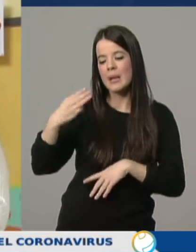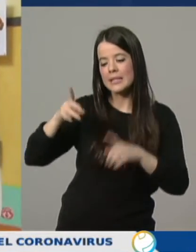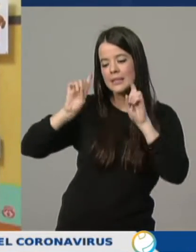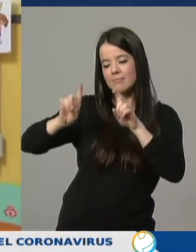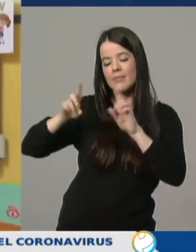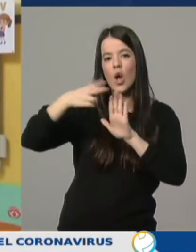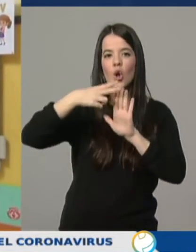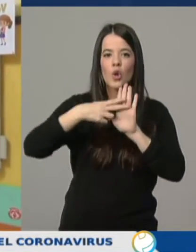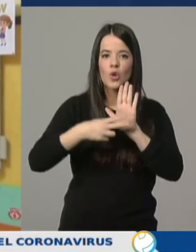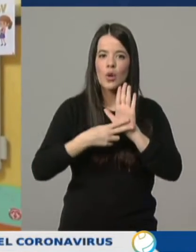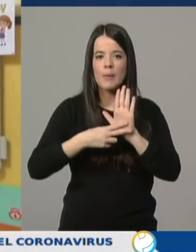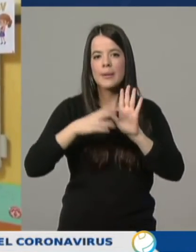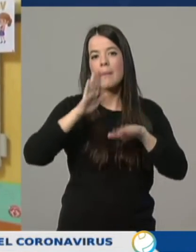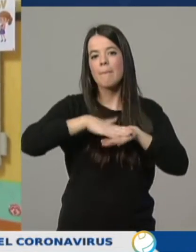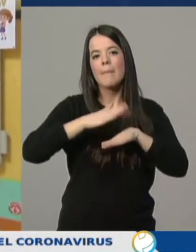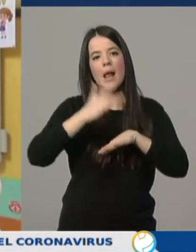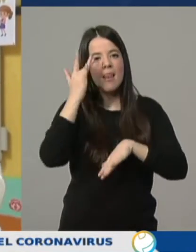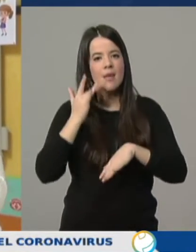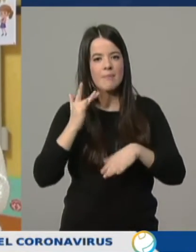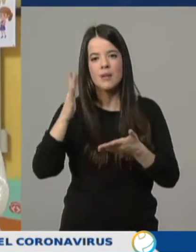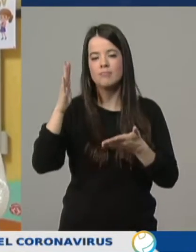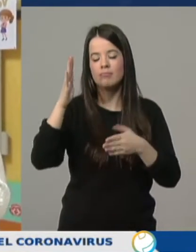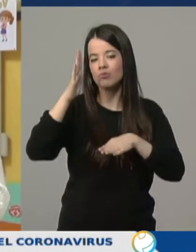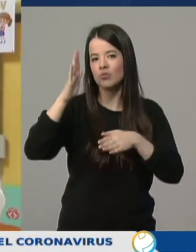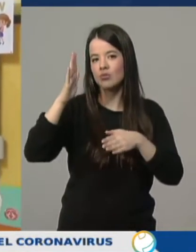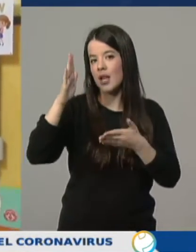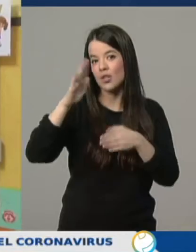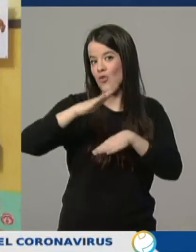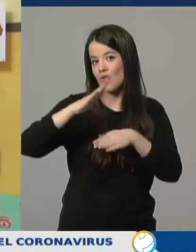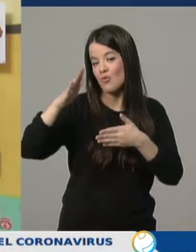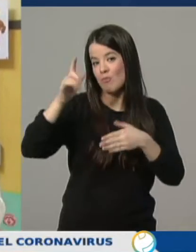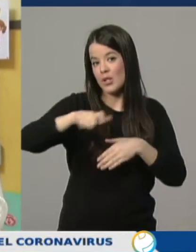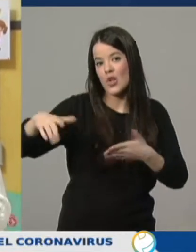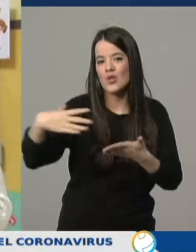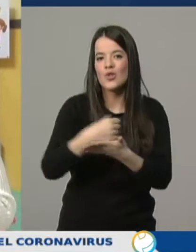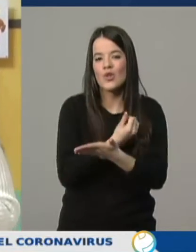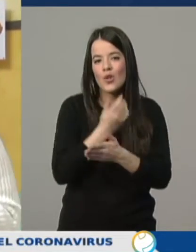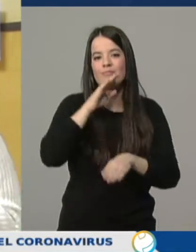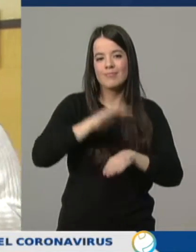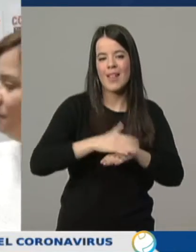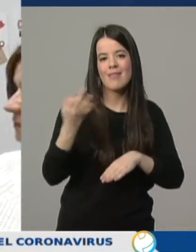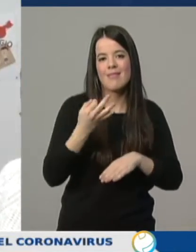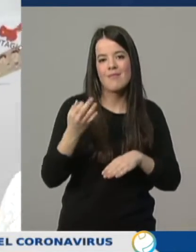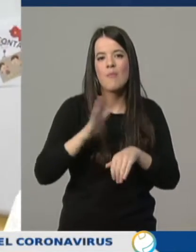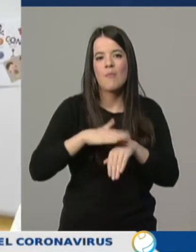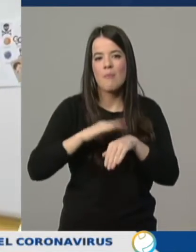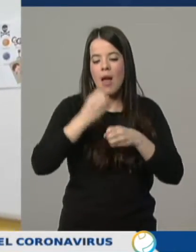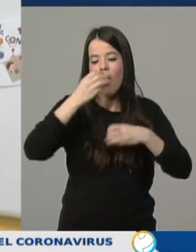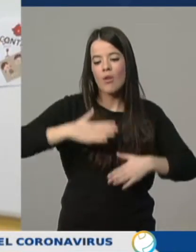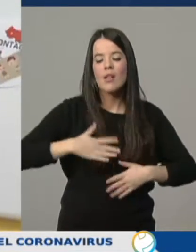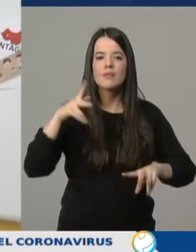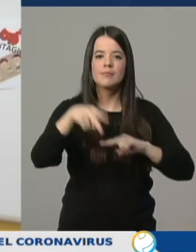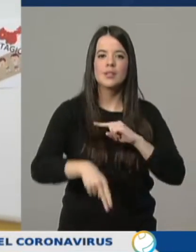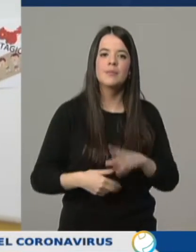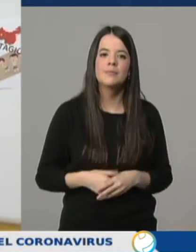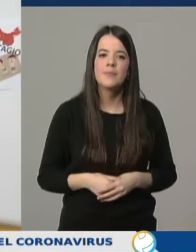de medidas higiénicas que tenemos que tener todos en cuenta... ...para evitar contagiarnos de ese temido coronavirus. Lo que intentamos en los